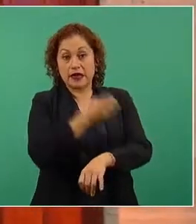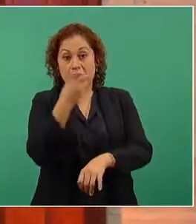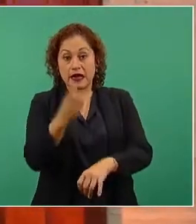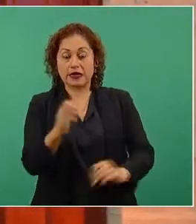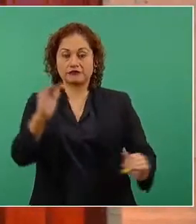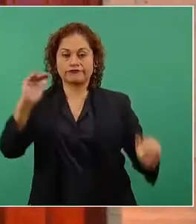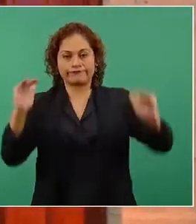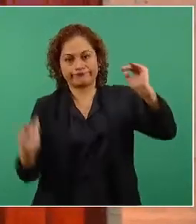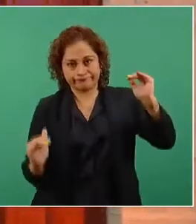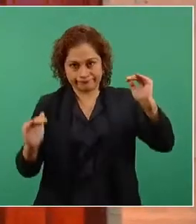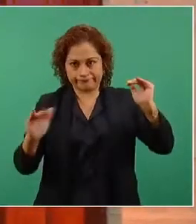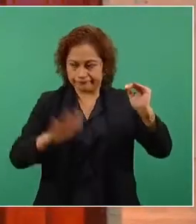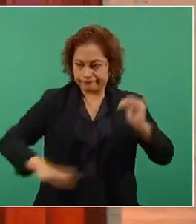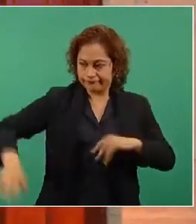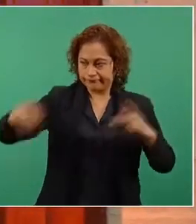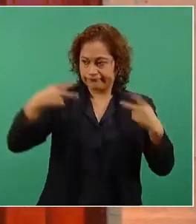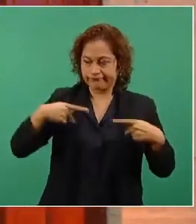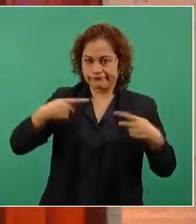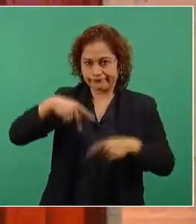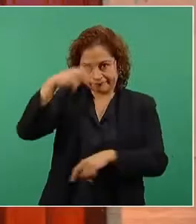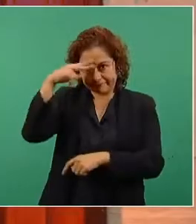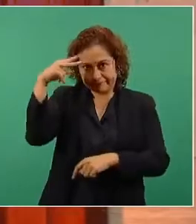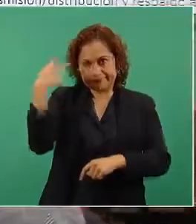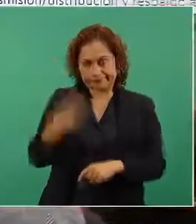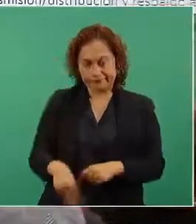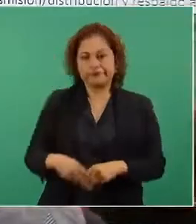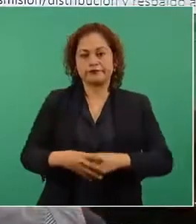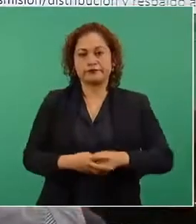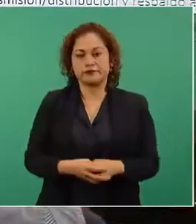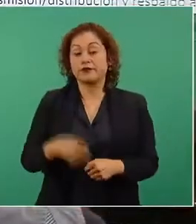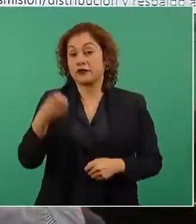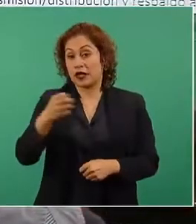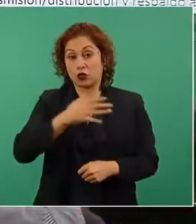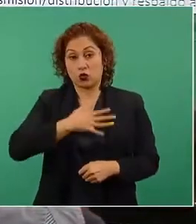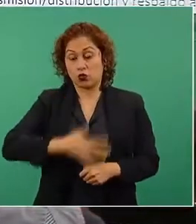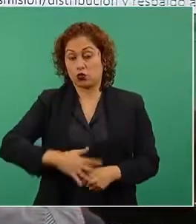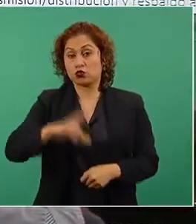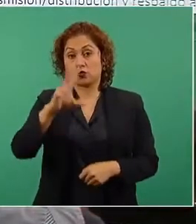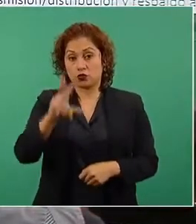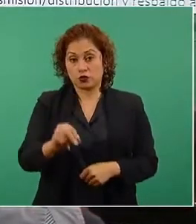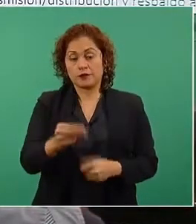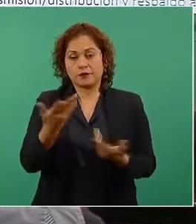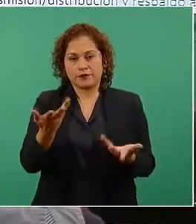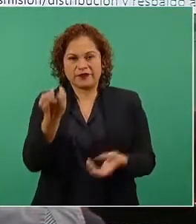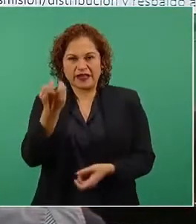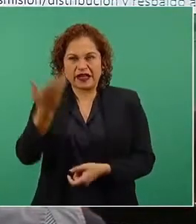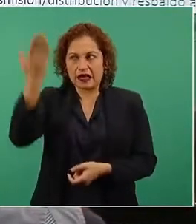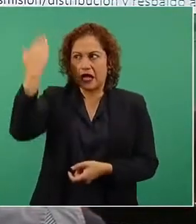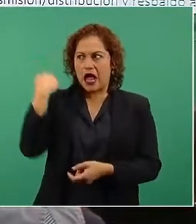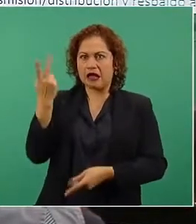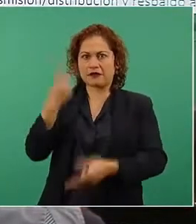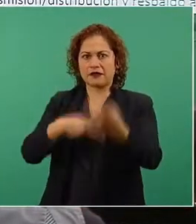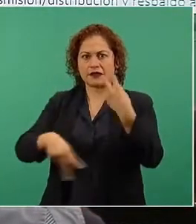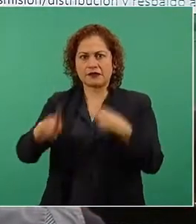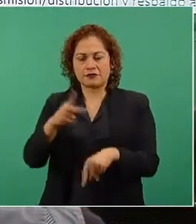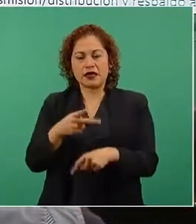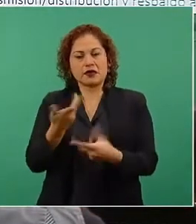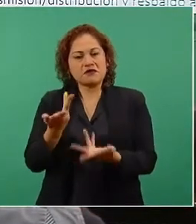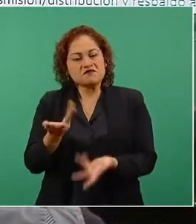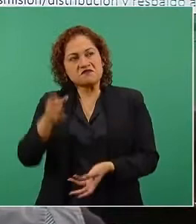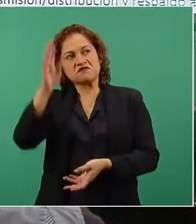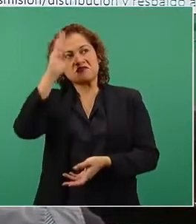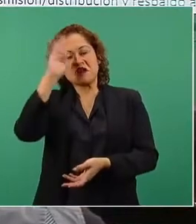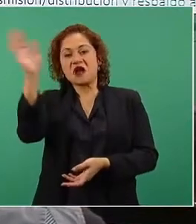y desigual a los mexicanos. Este trato inequitativo, en lugar de que pueda distribuir mejor